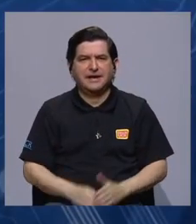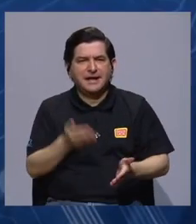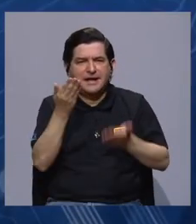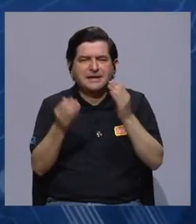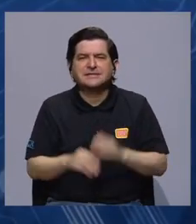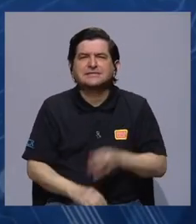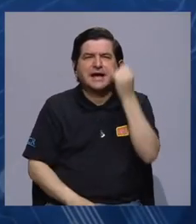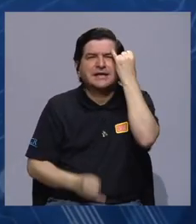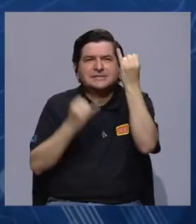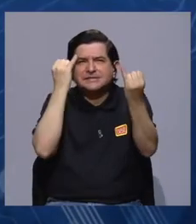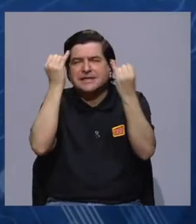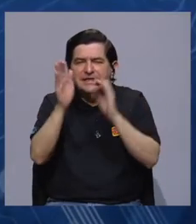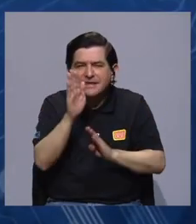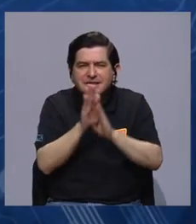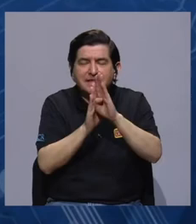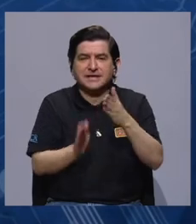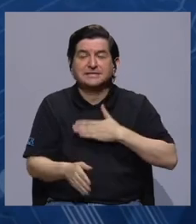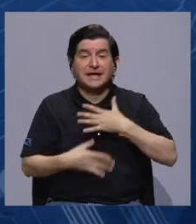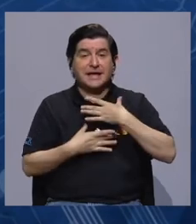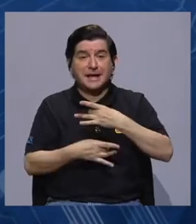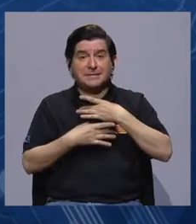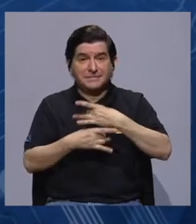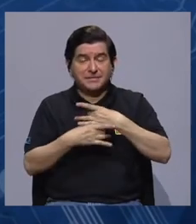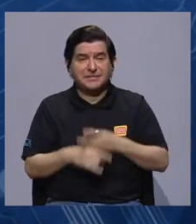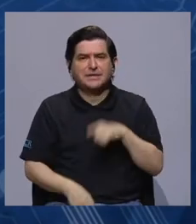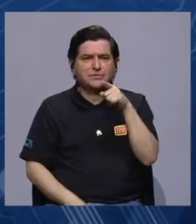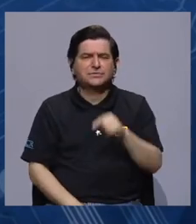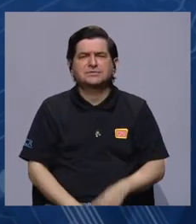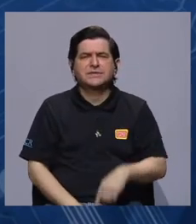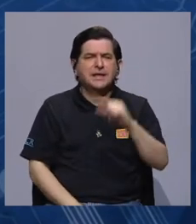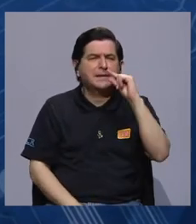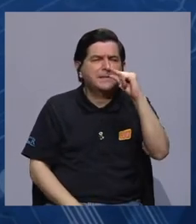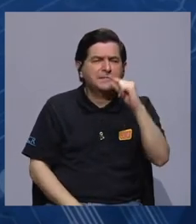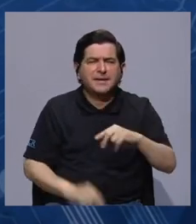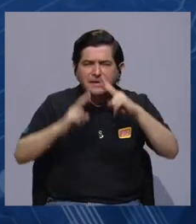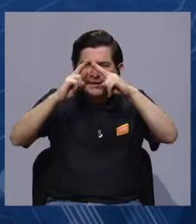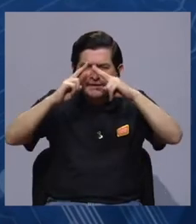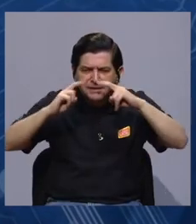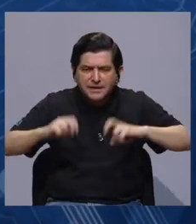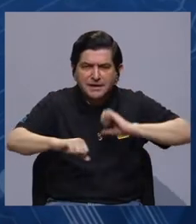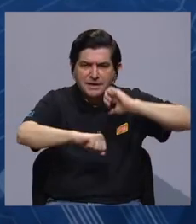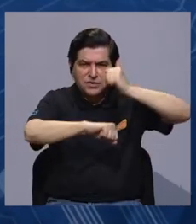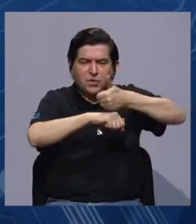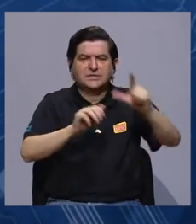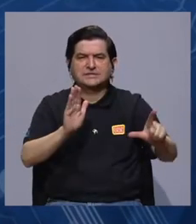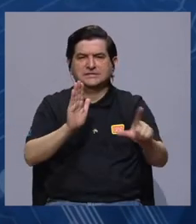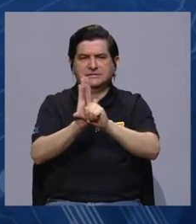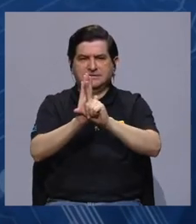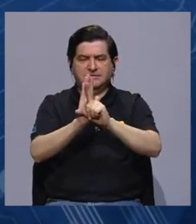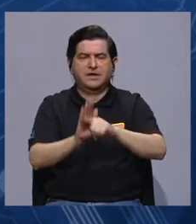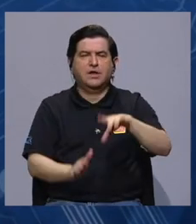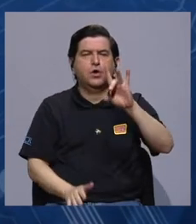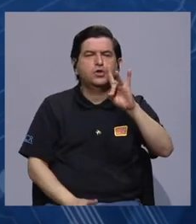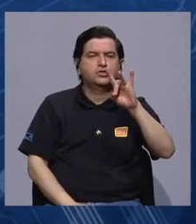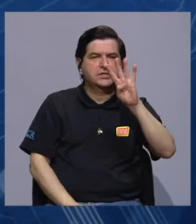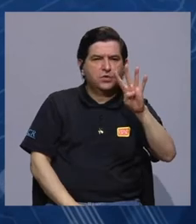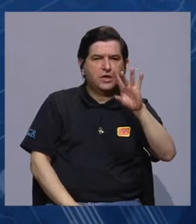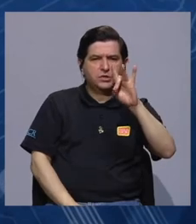ver si desarrollamos un poquito las ideas y me interesa que nos haga un breve repaso de lo que establece la ley